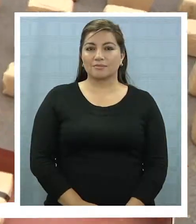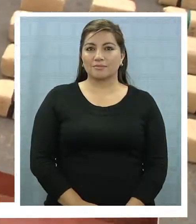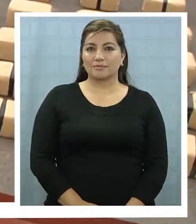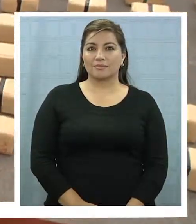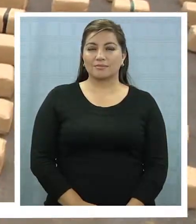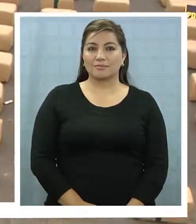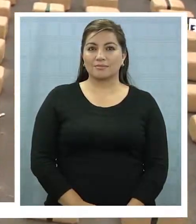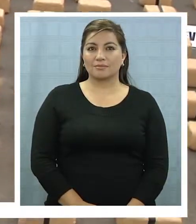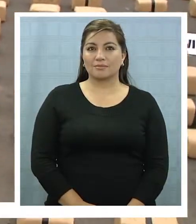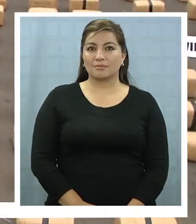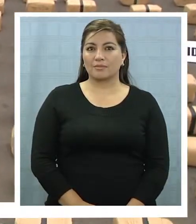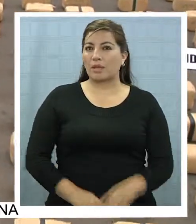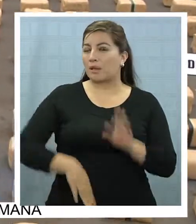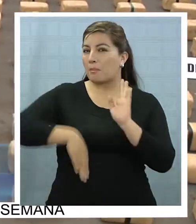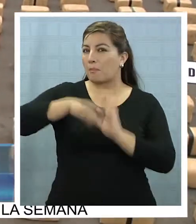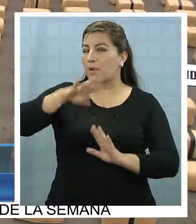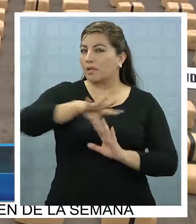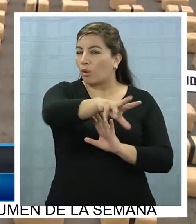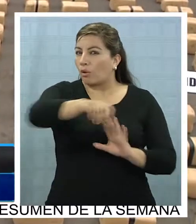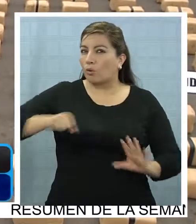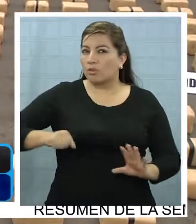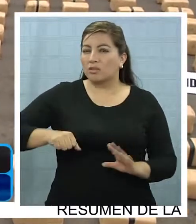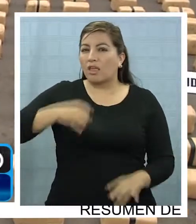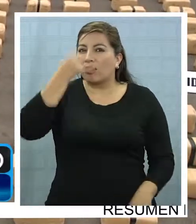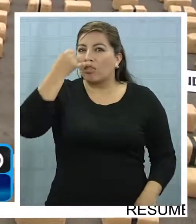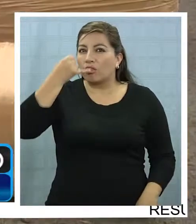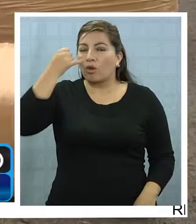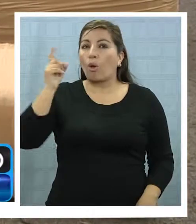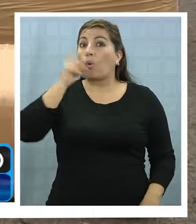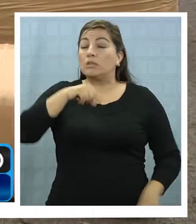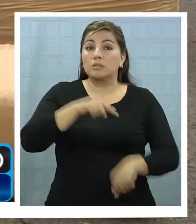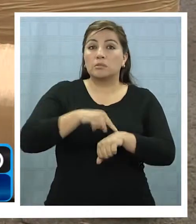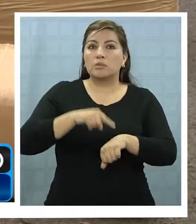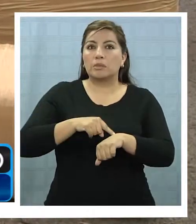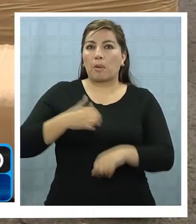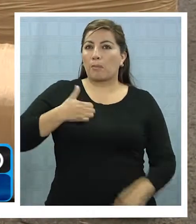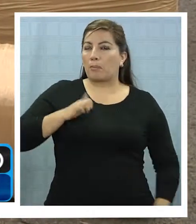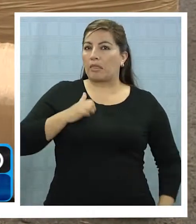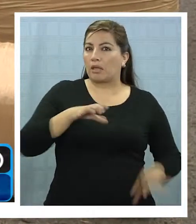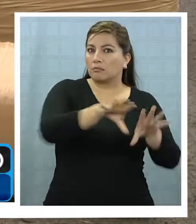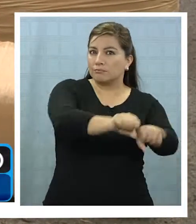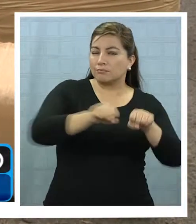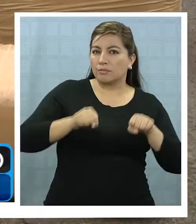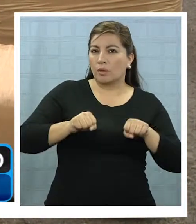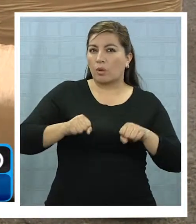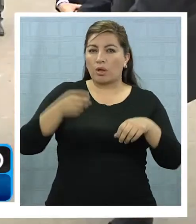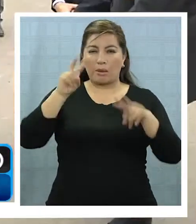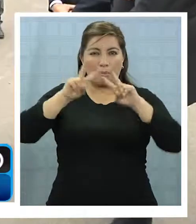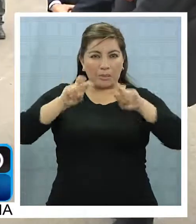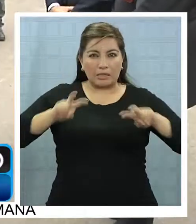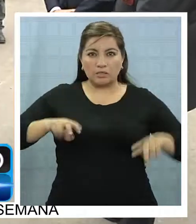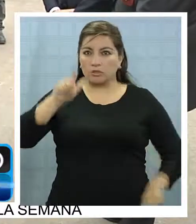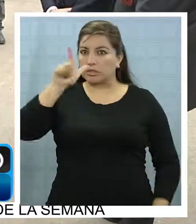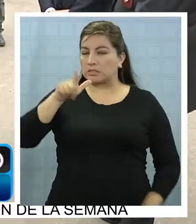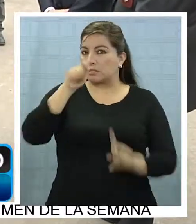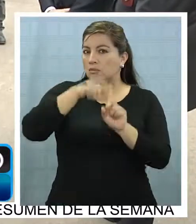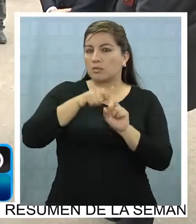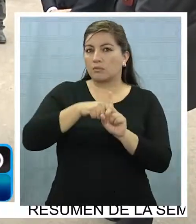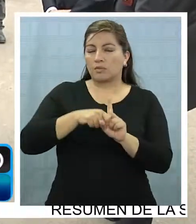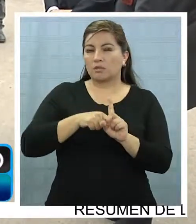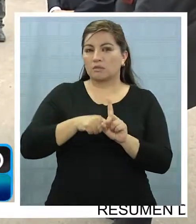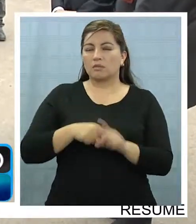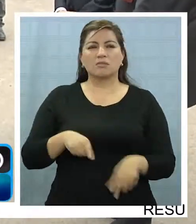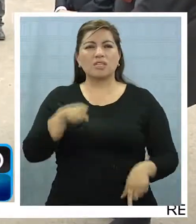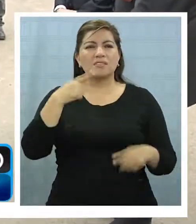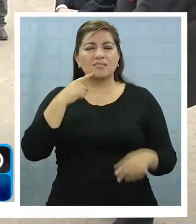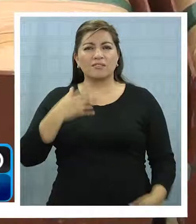La mayor incautación de droga de la última década logró la PDI tras una investigación de 7 meses. Se trata de más de